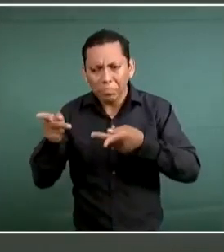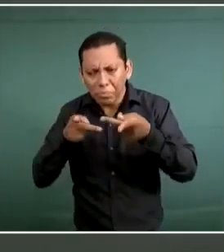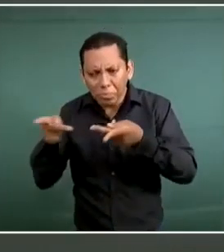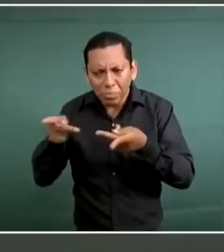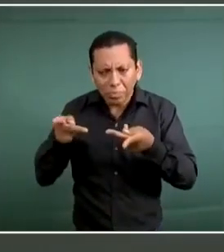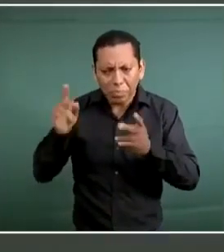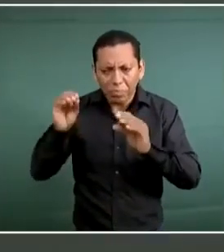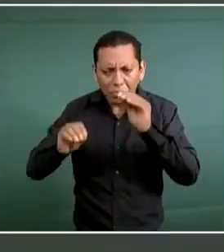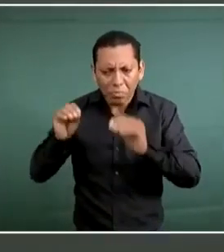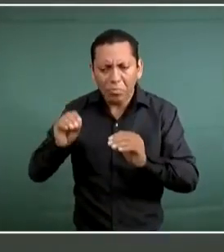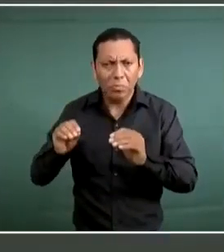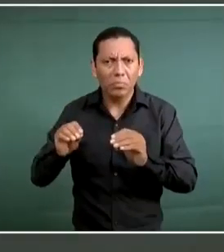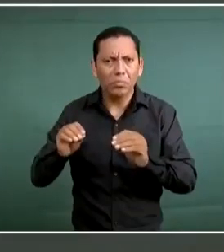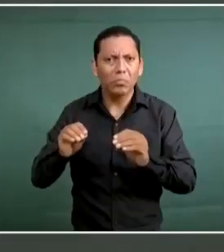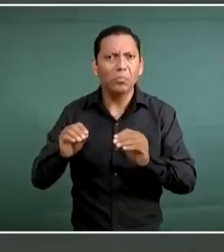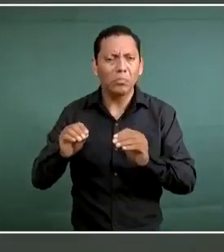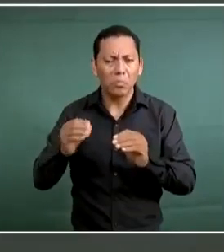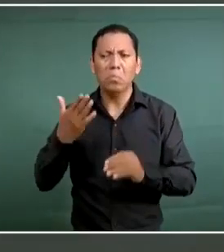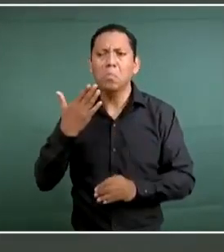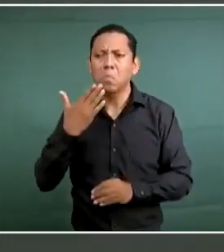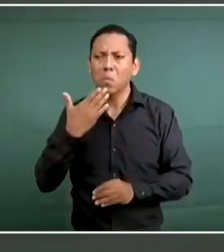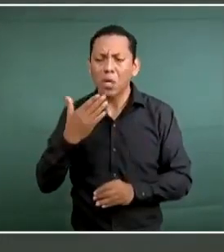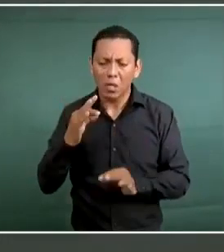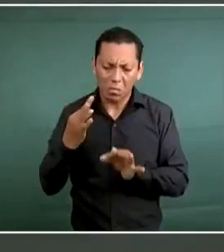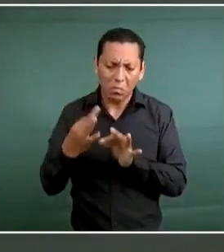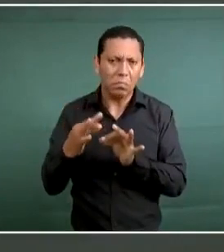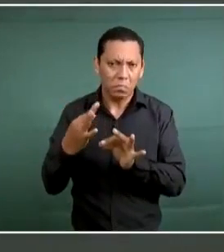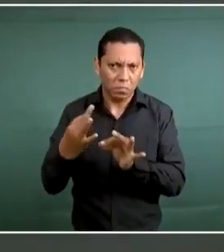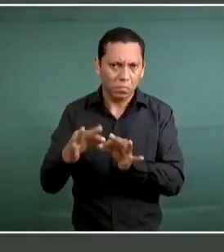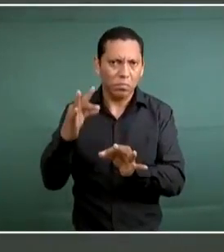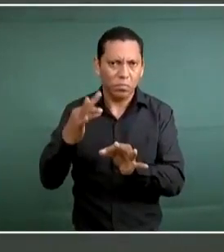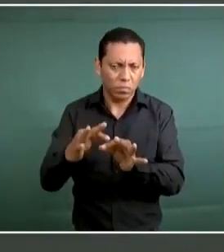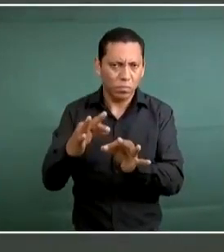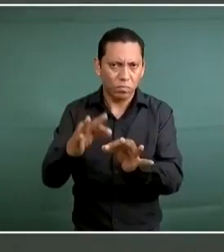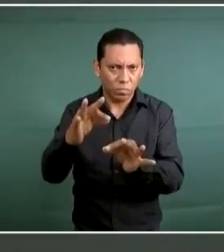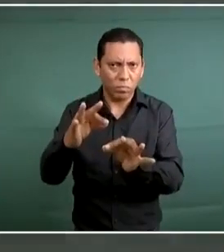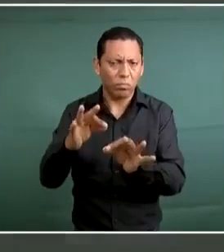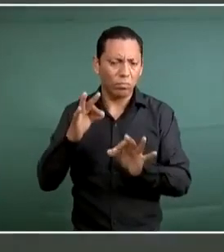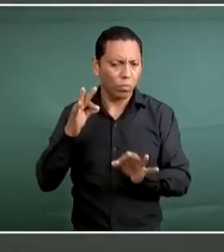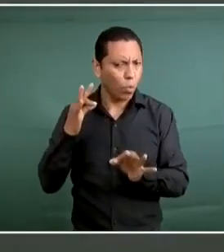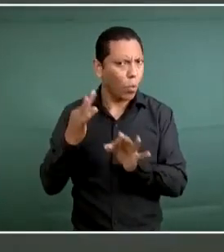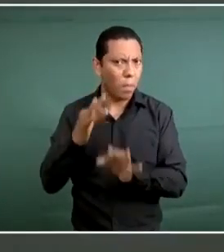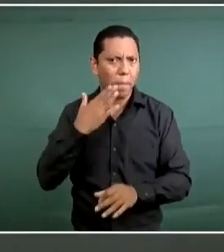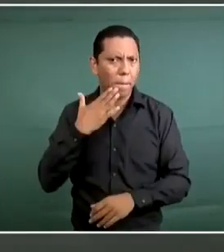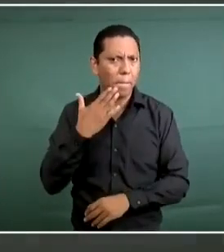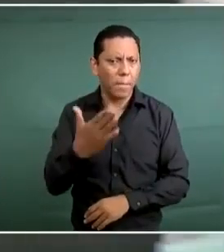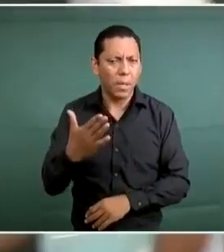ha sido correcta, ha sido adecuada.